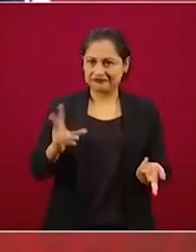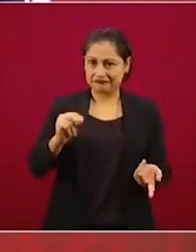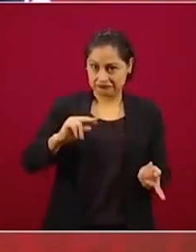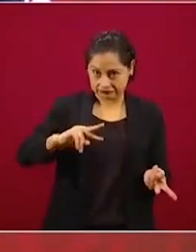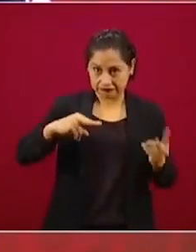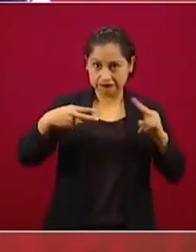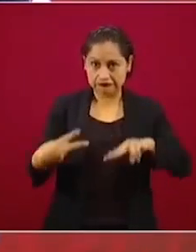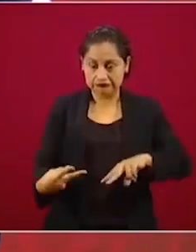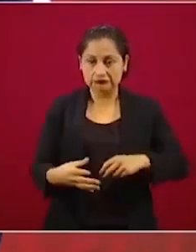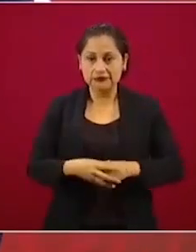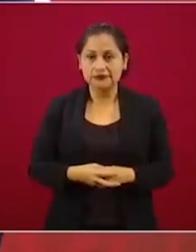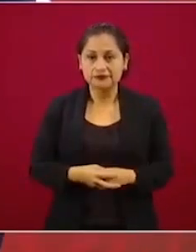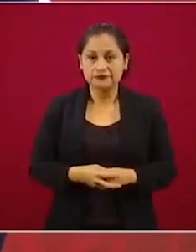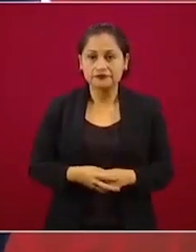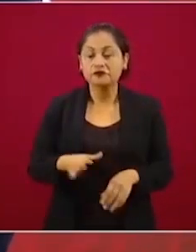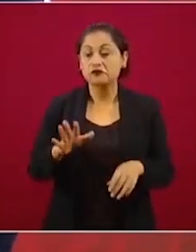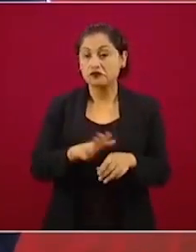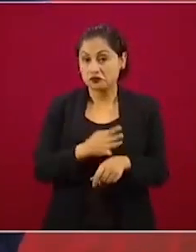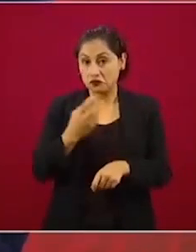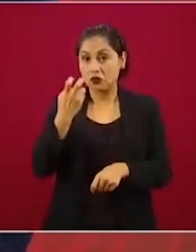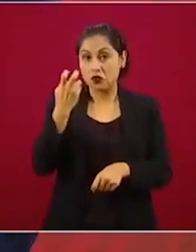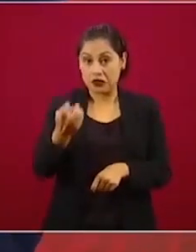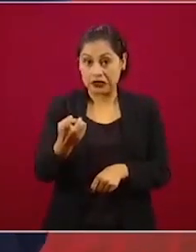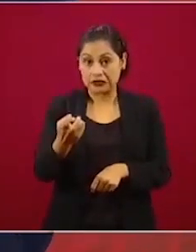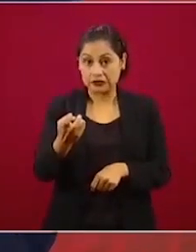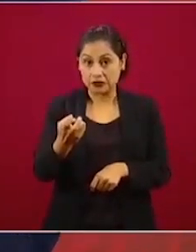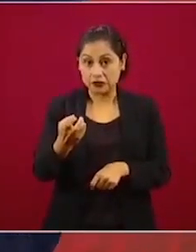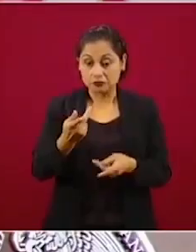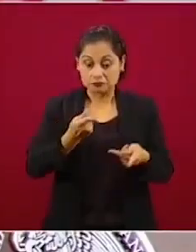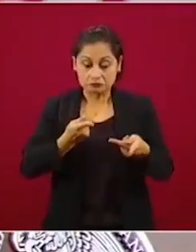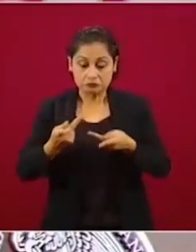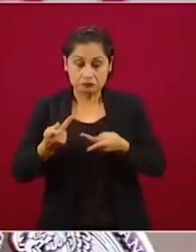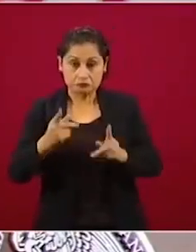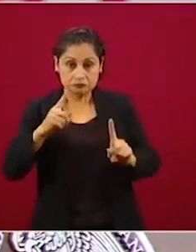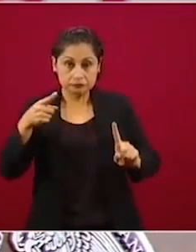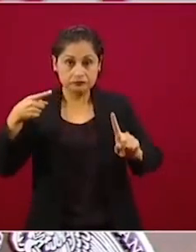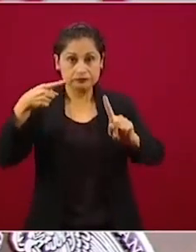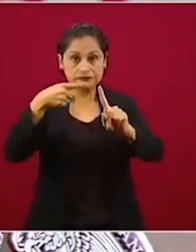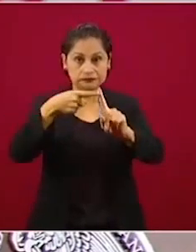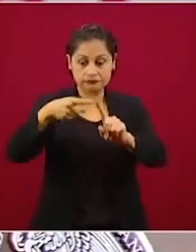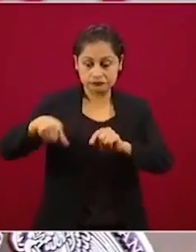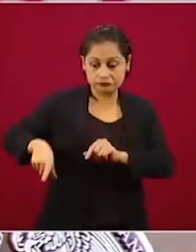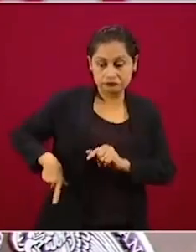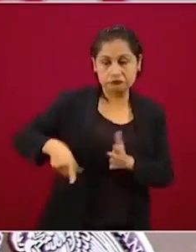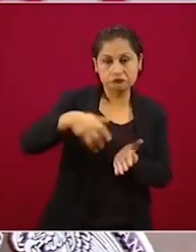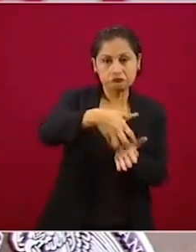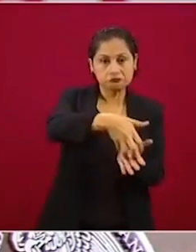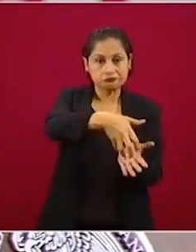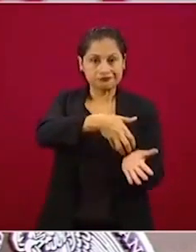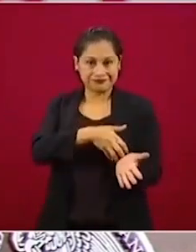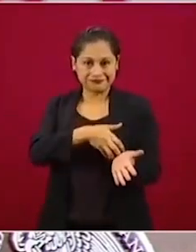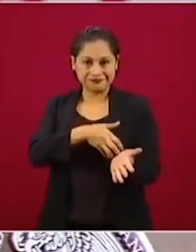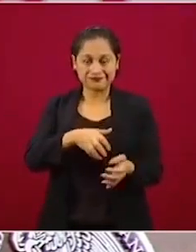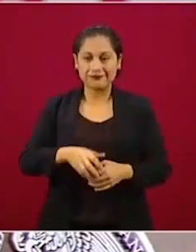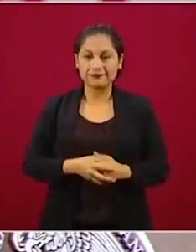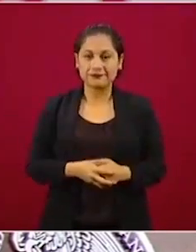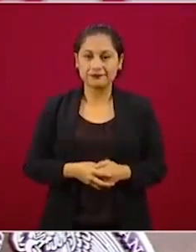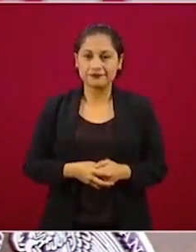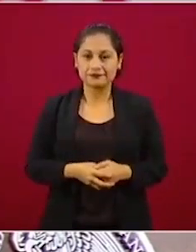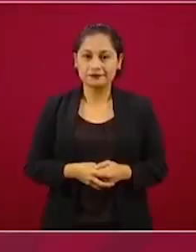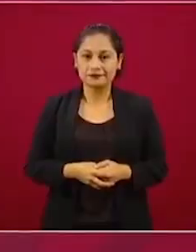de Austeridad. Nada más les digo que